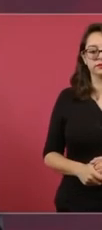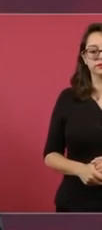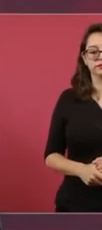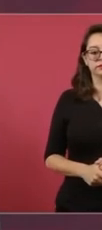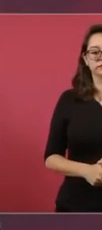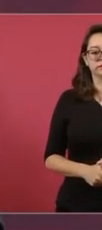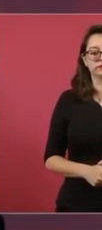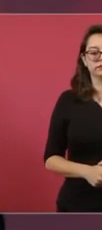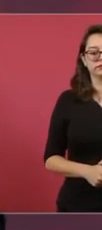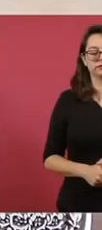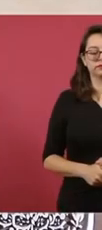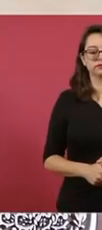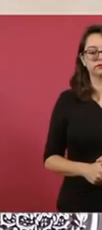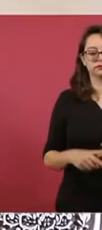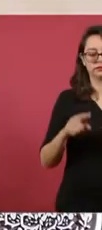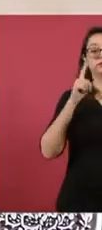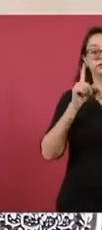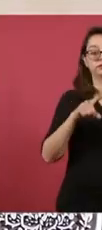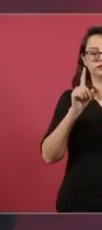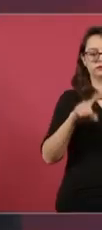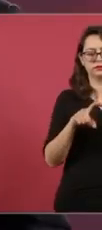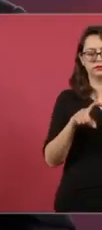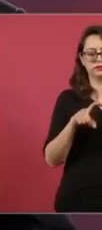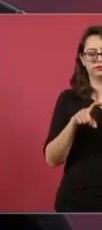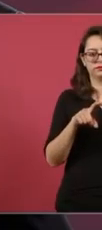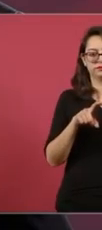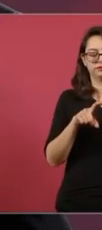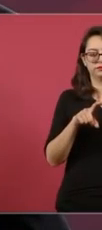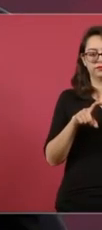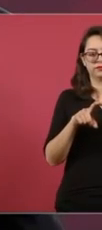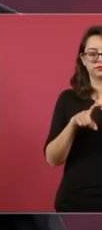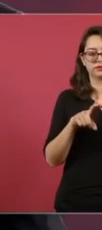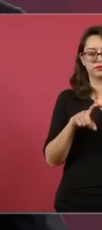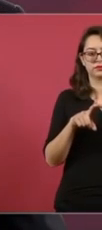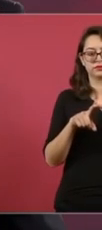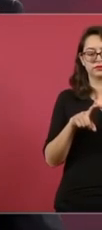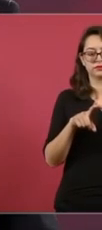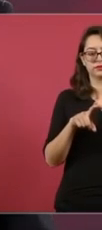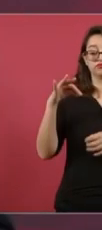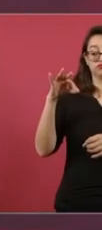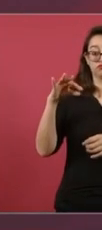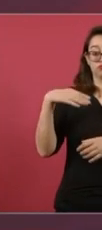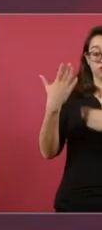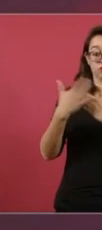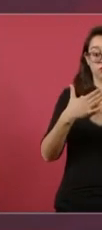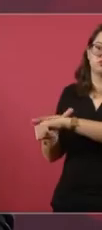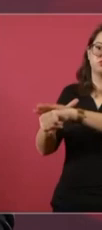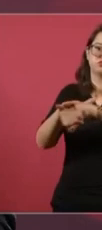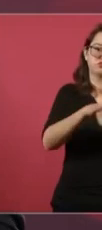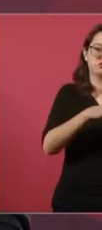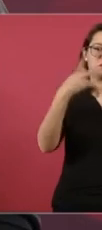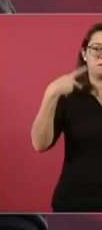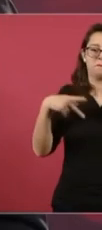posibilidad. Esa es una opción. La otra es que, pasando las elecciones, se convoque a una consulta.